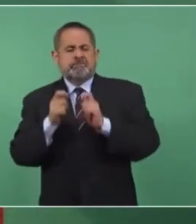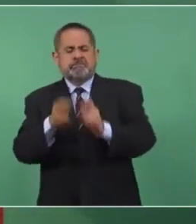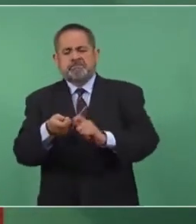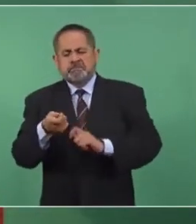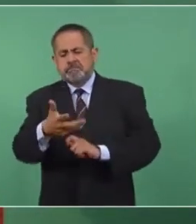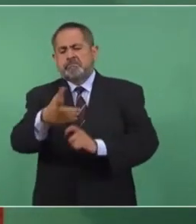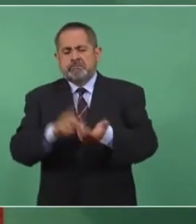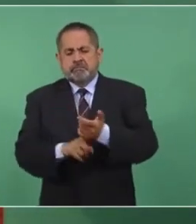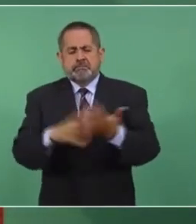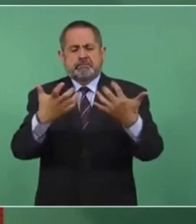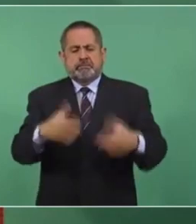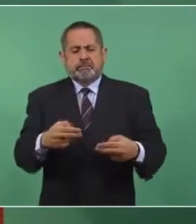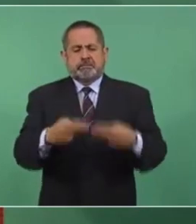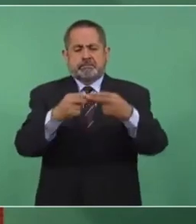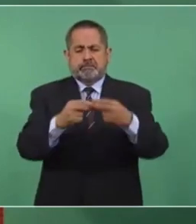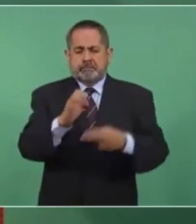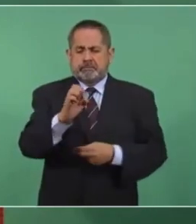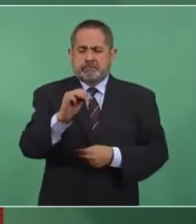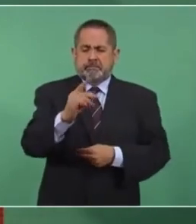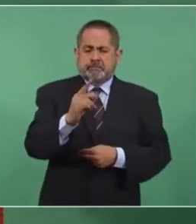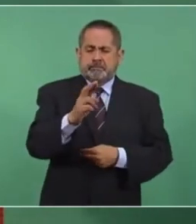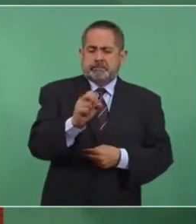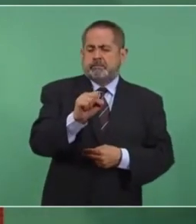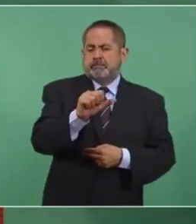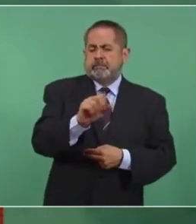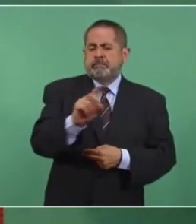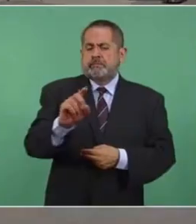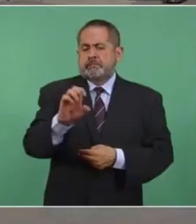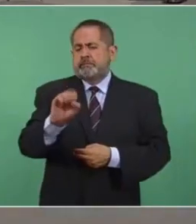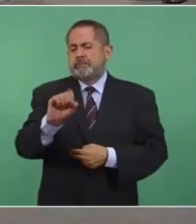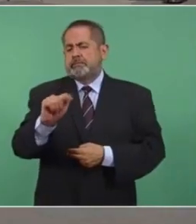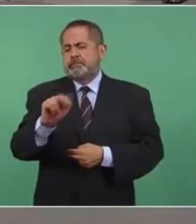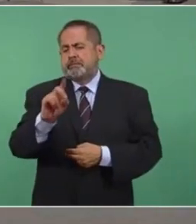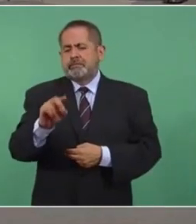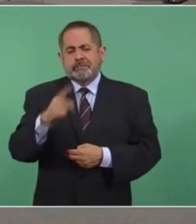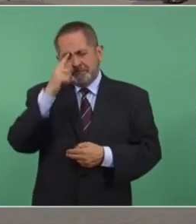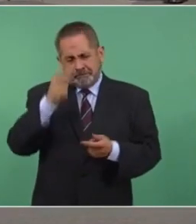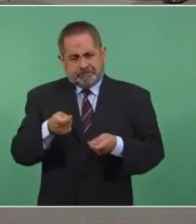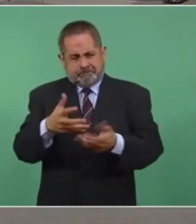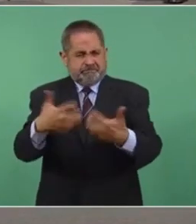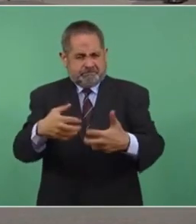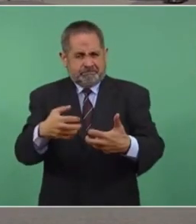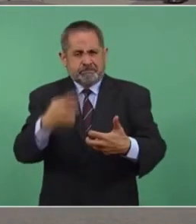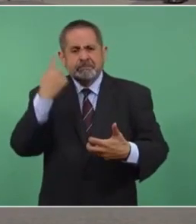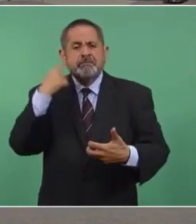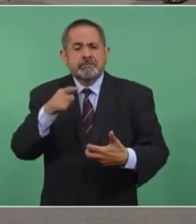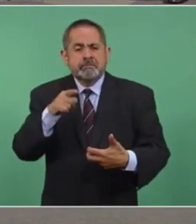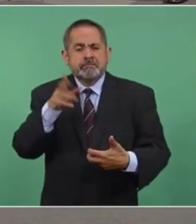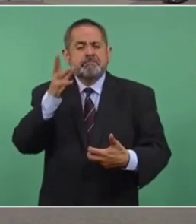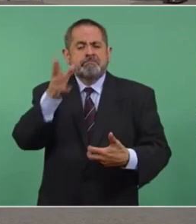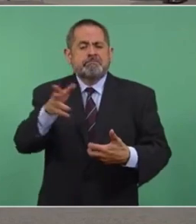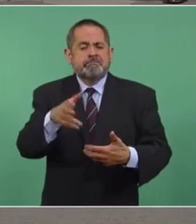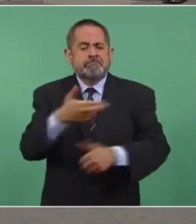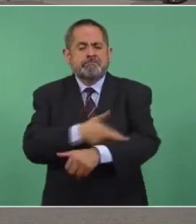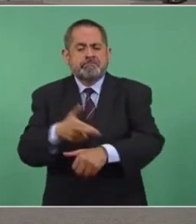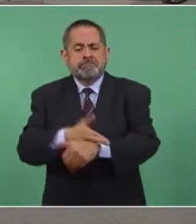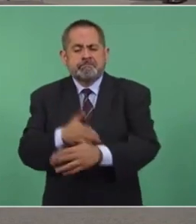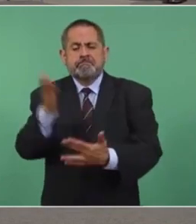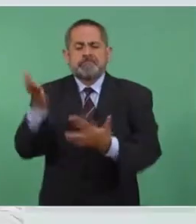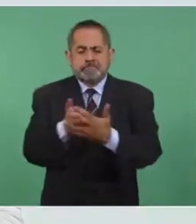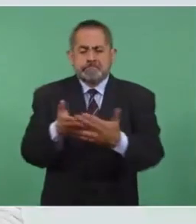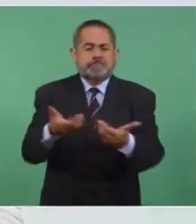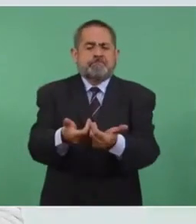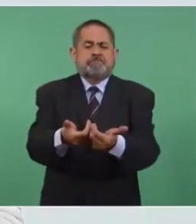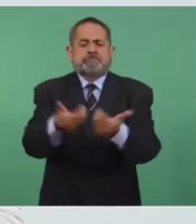para poderla dividir, para fraccionarla y con ello crearon